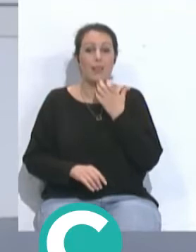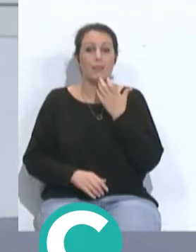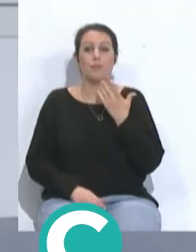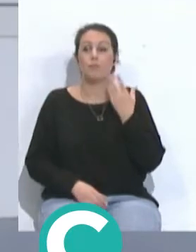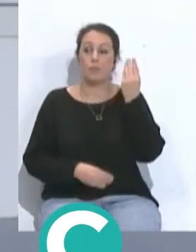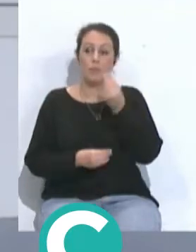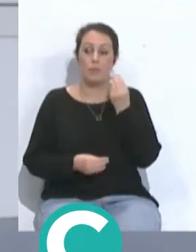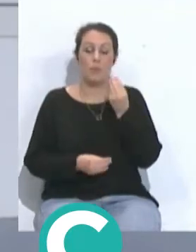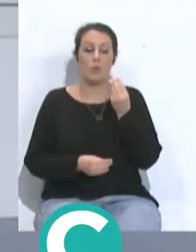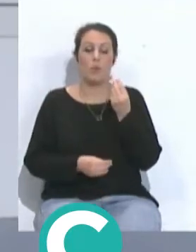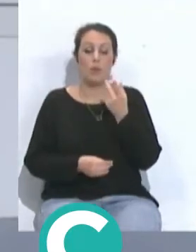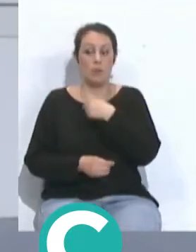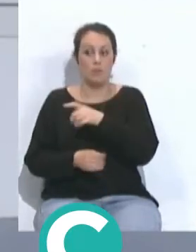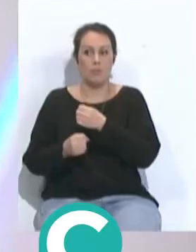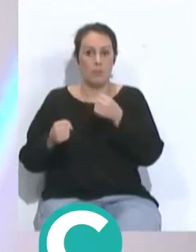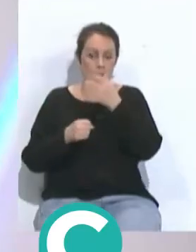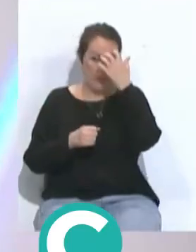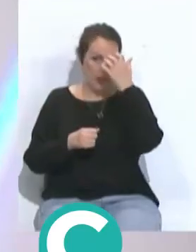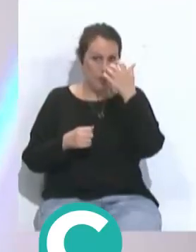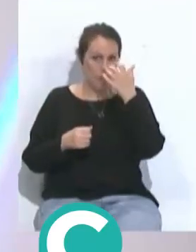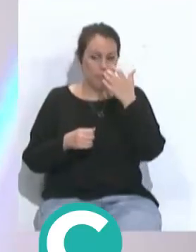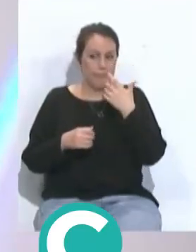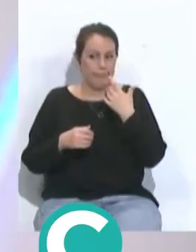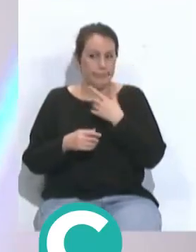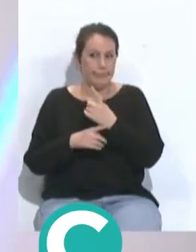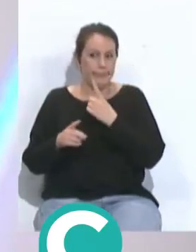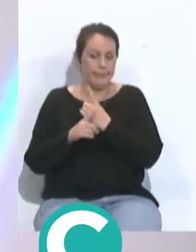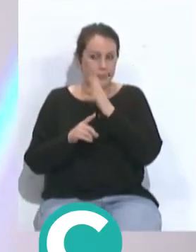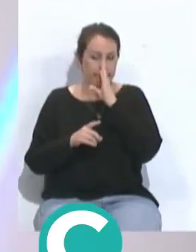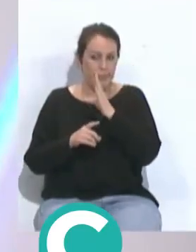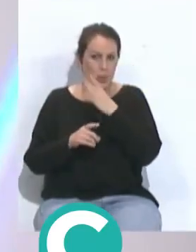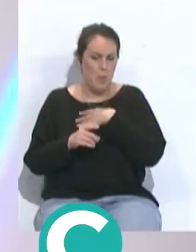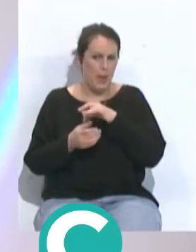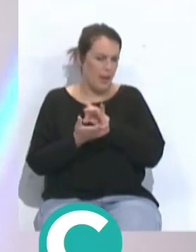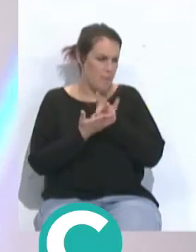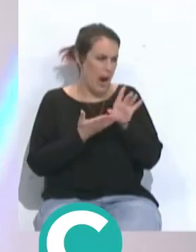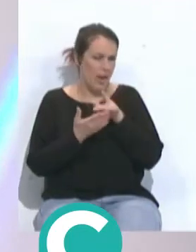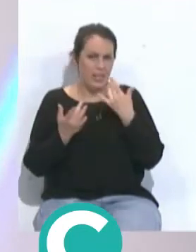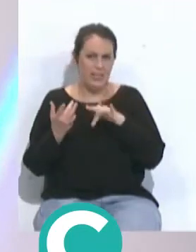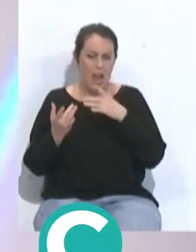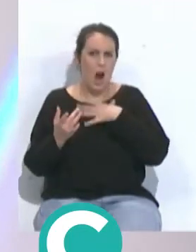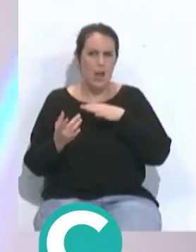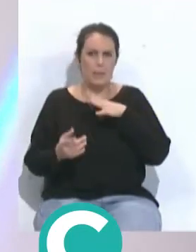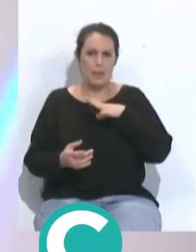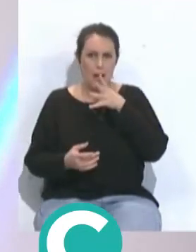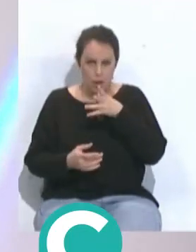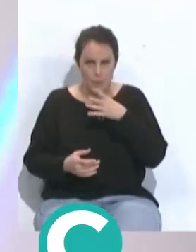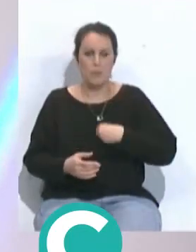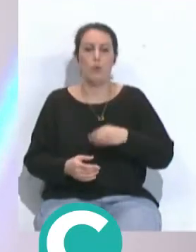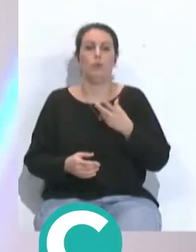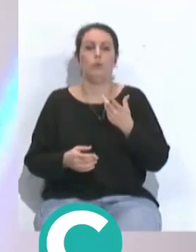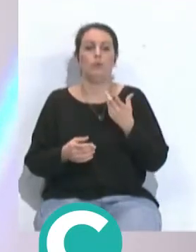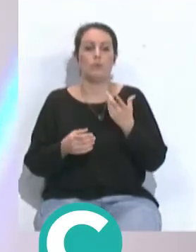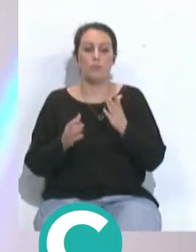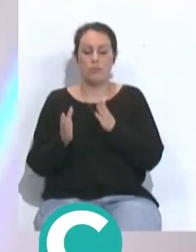sí pensáramos que iban a pensar en la Copa del Rey teniendo el rival directo pudiéndolo quitar del medio sabiendo que el Sevilla ahora mismo no está en su mejor